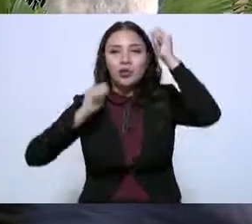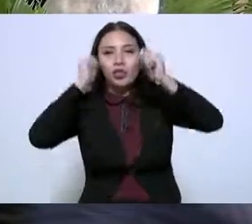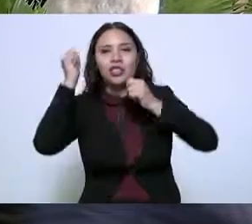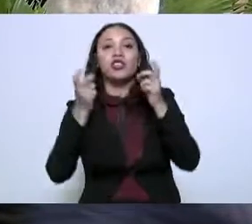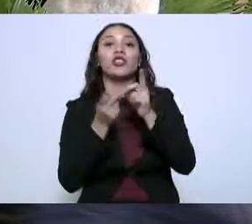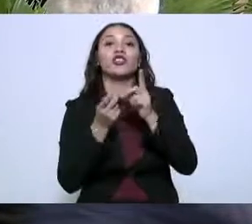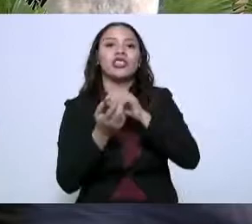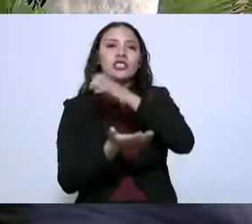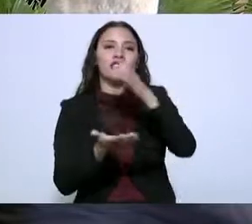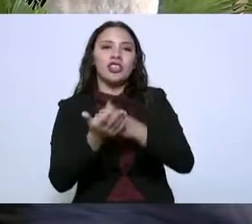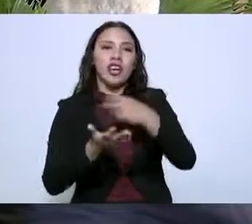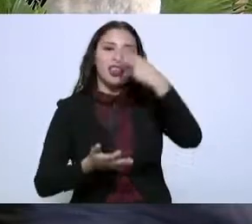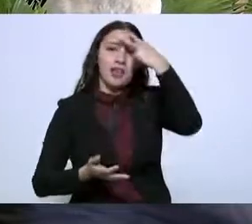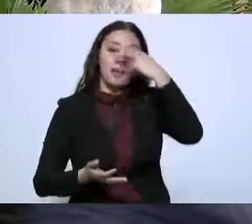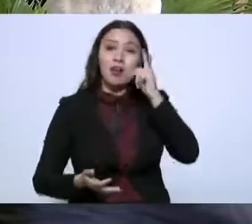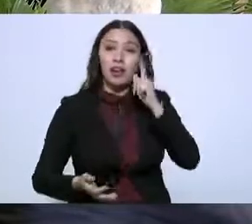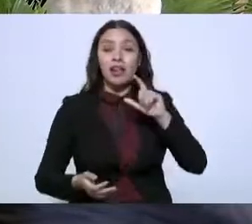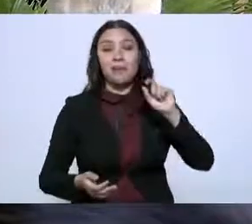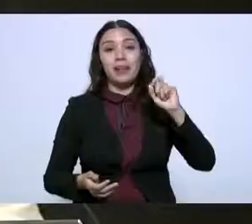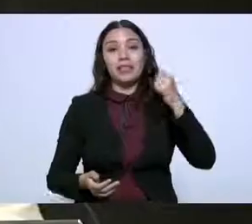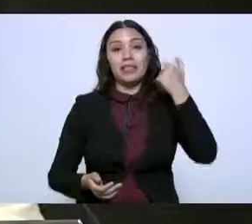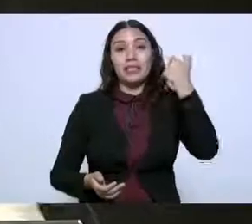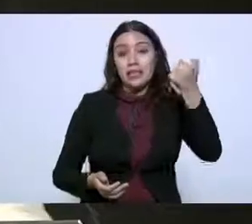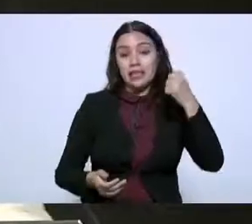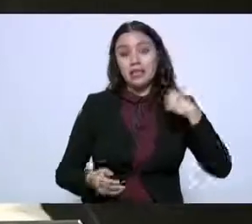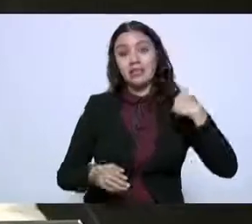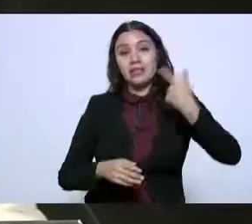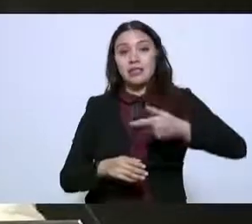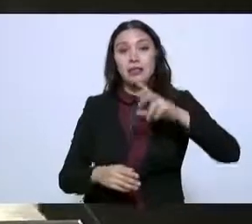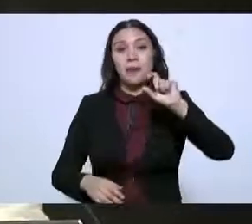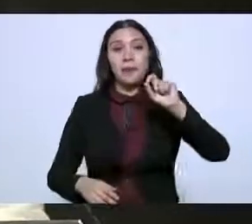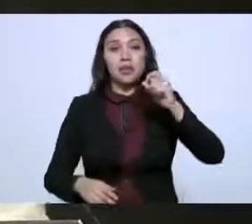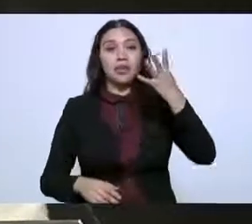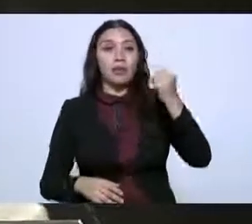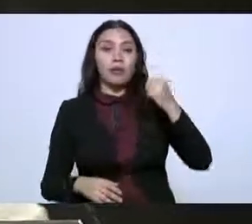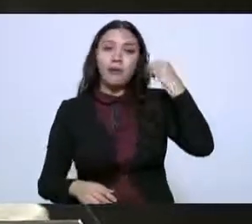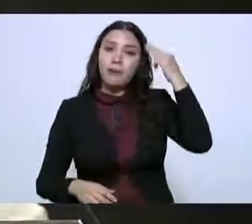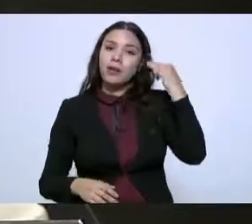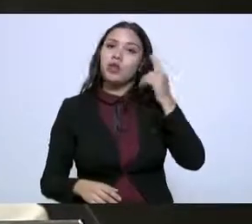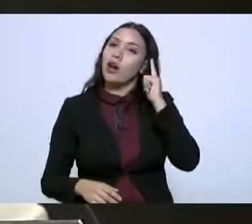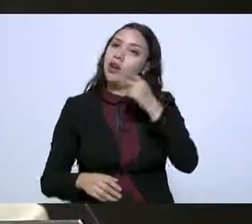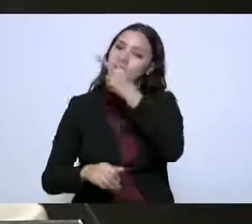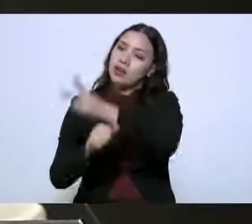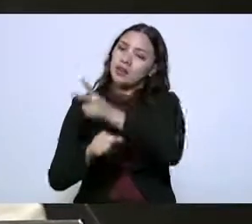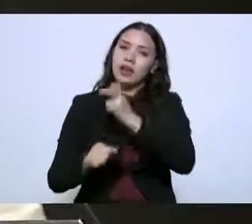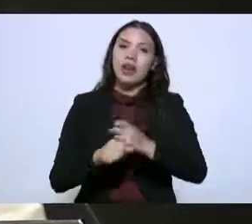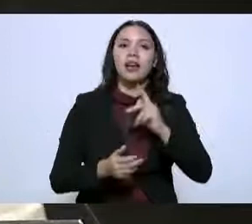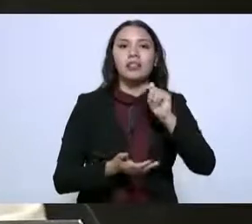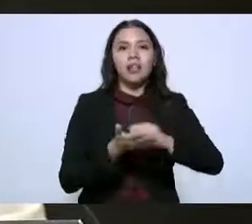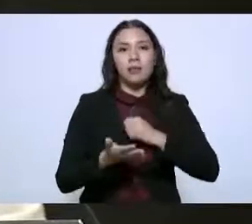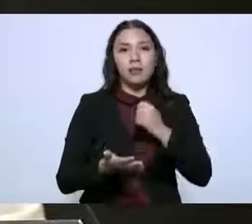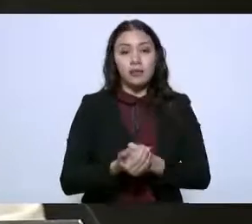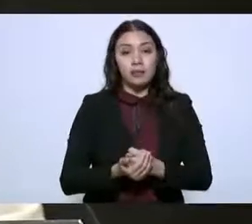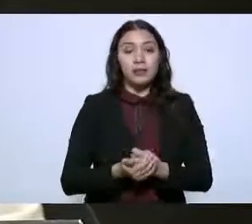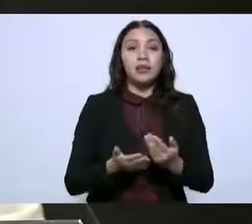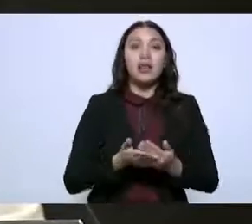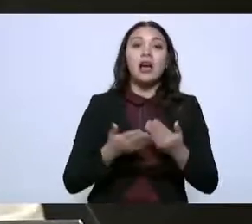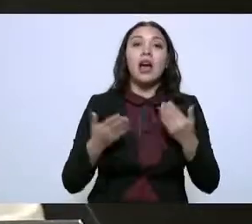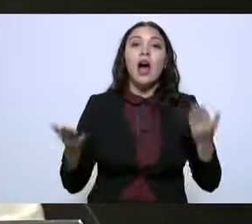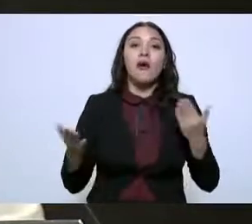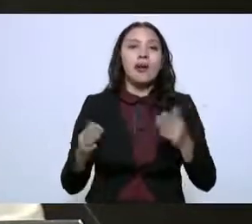del 26 al 29 de marzo a donde también Tamaulipas hará acto de presencia en la gira